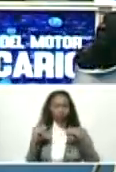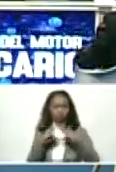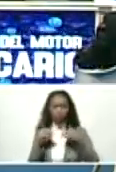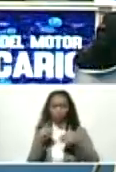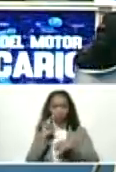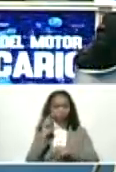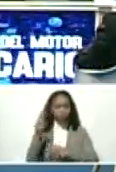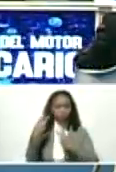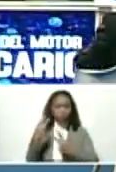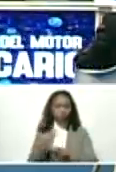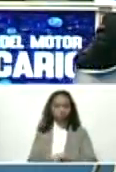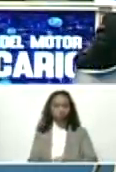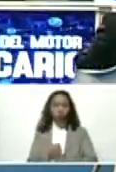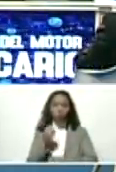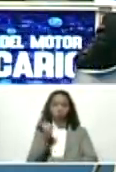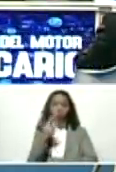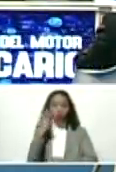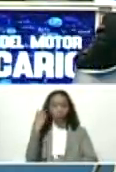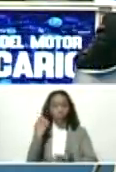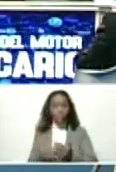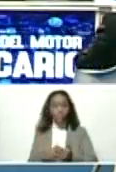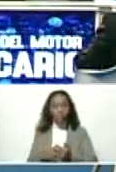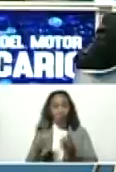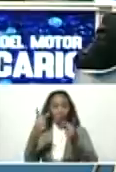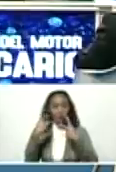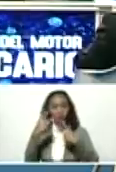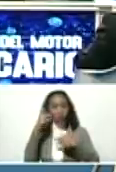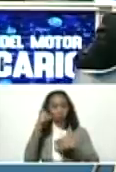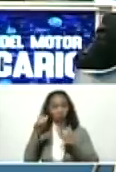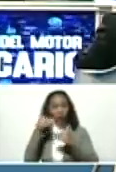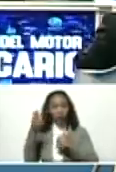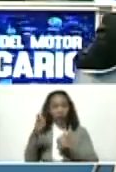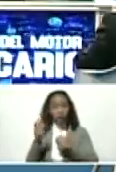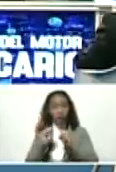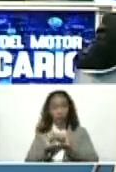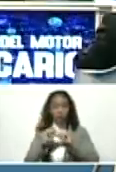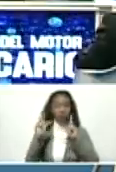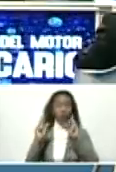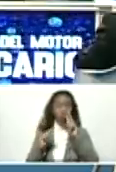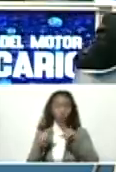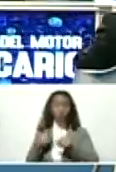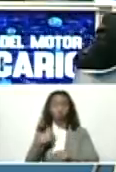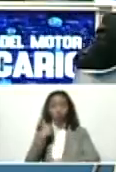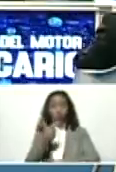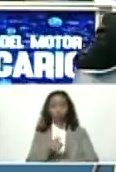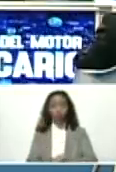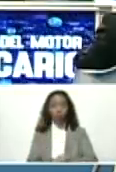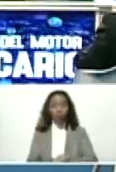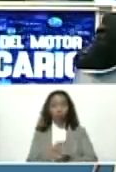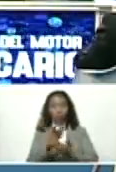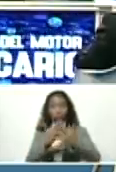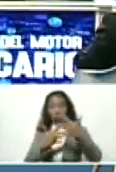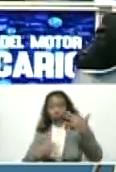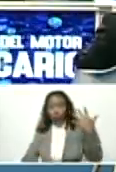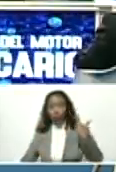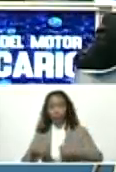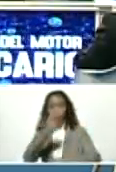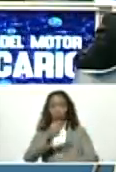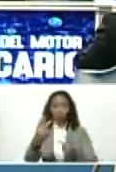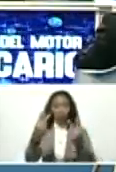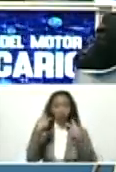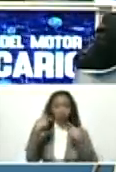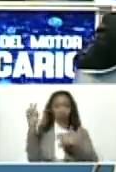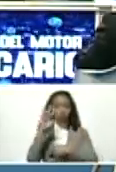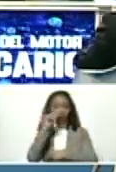registrado cuántos miles nos ven y nos escuchan en el exterior y es impresionante se los digo la cantidad de venezolanos que nos ven y nos